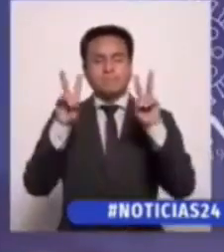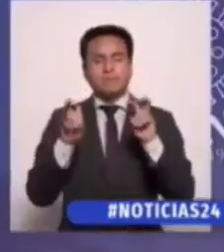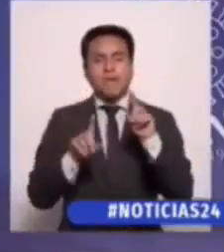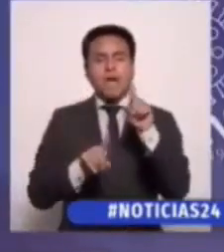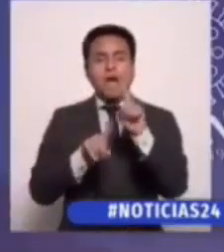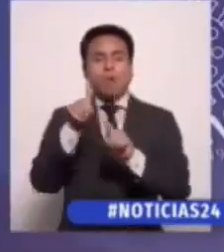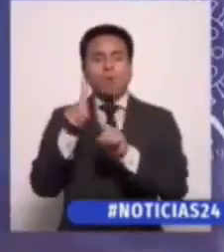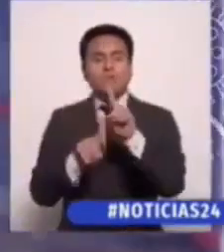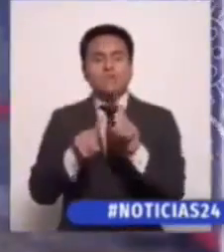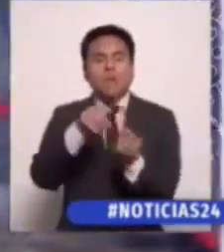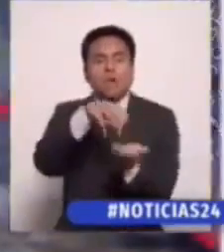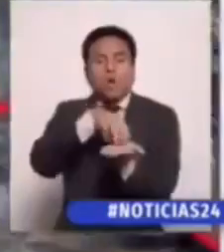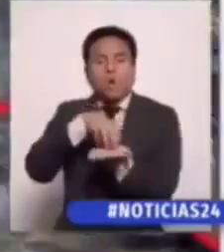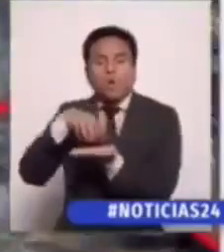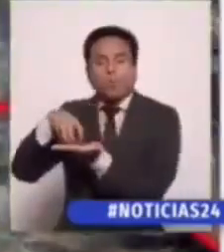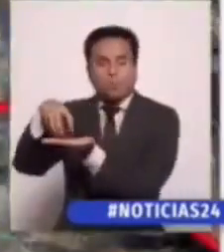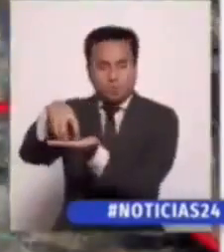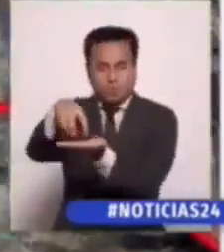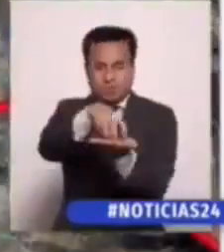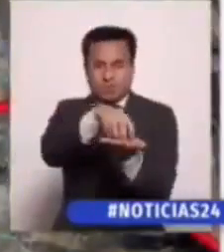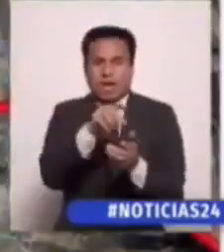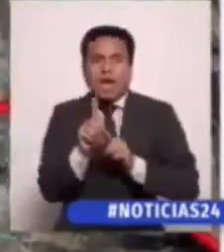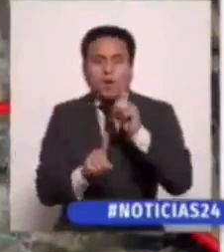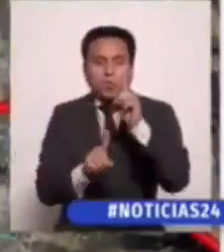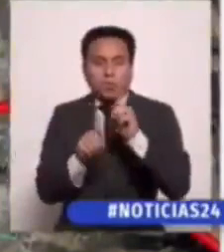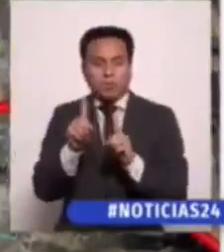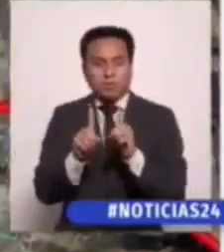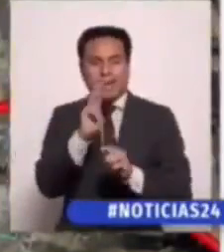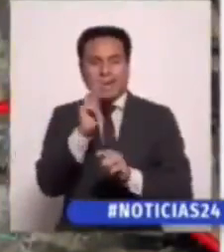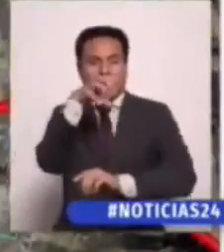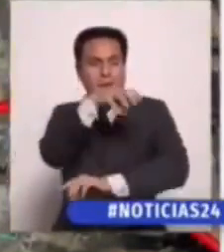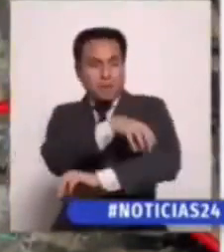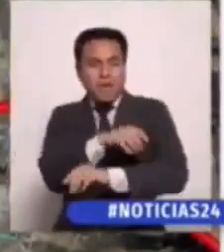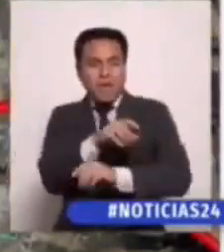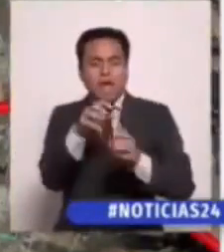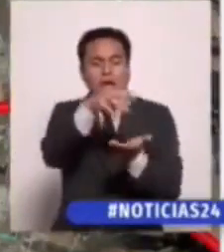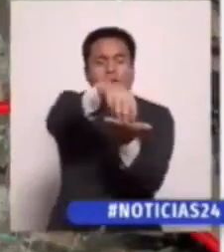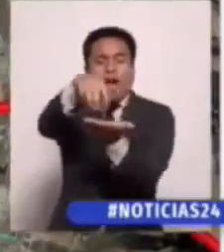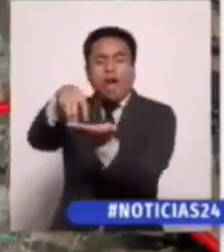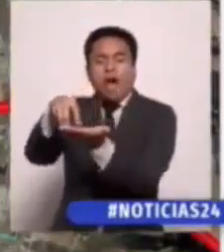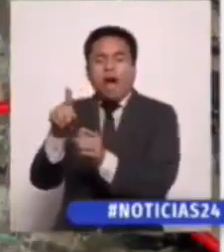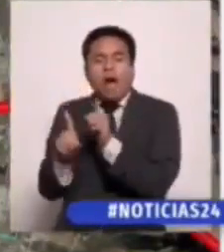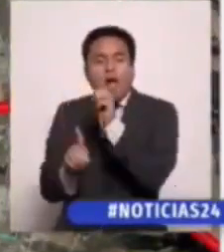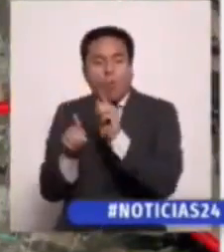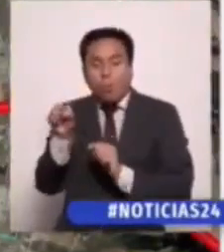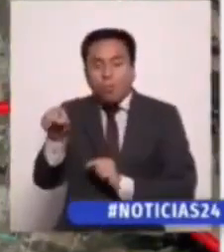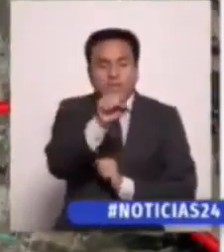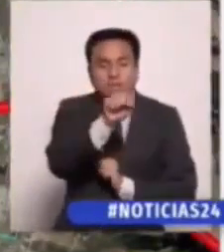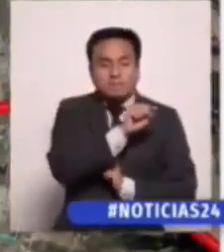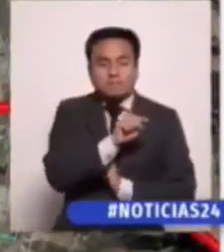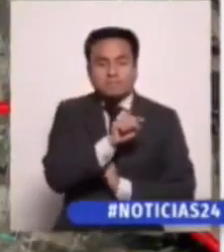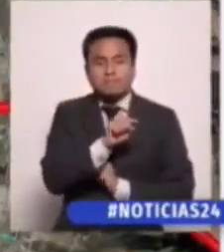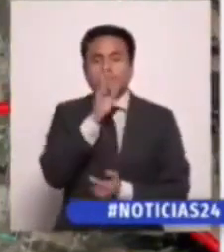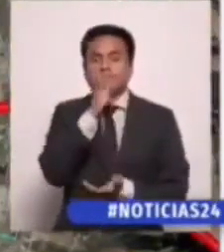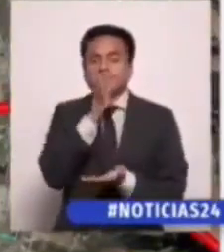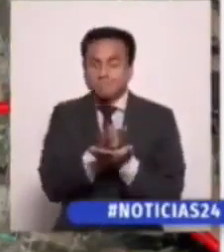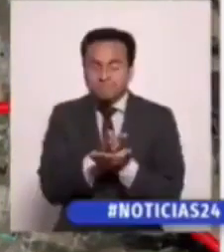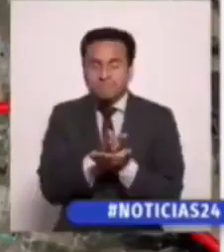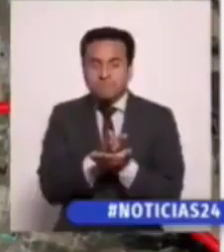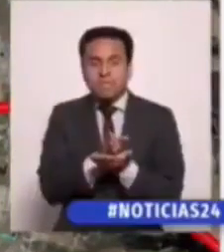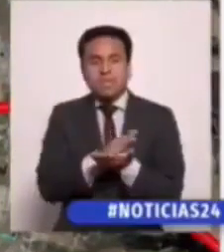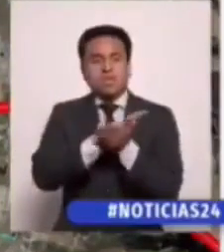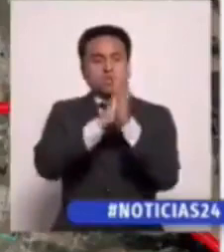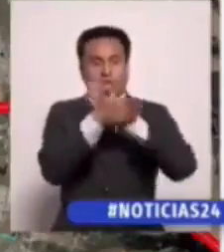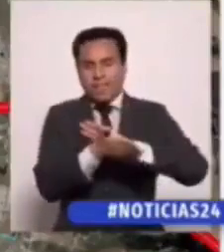de algunas comunas de la región metropolitana, se establecerá una cuarentena